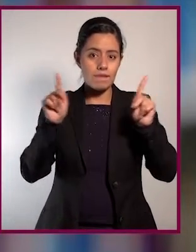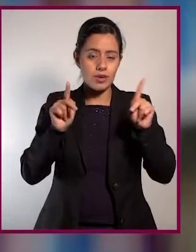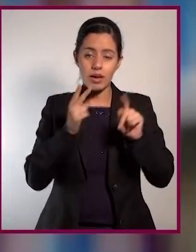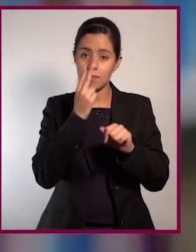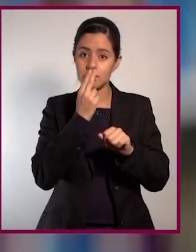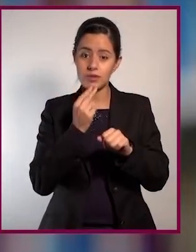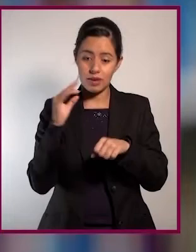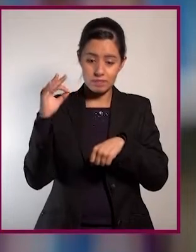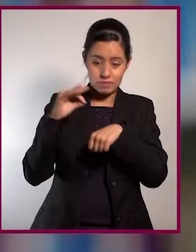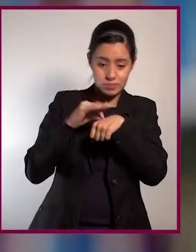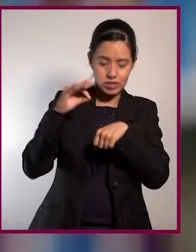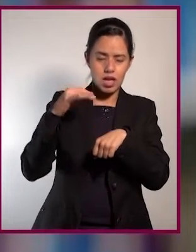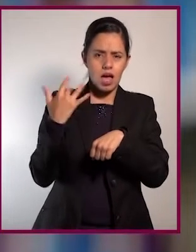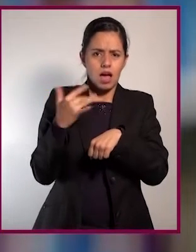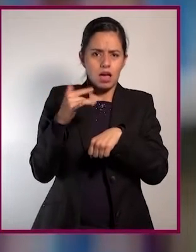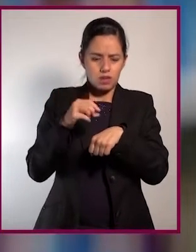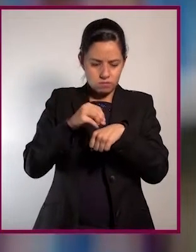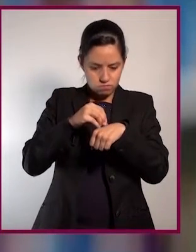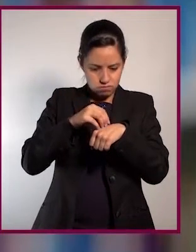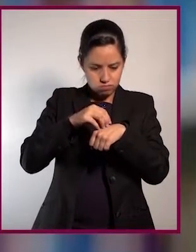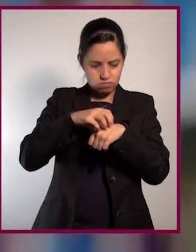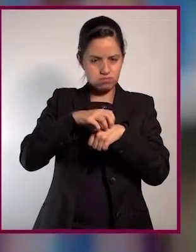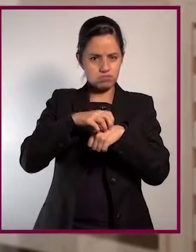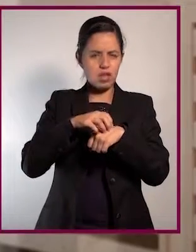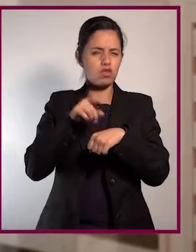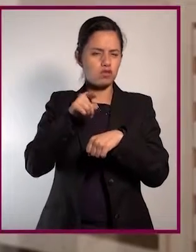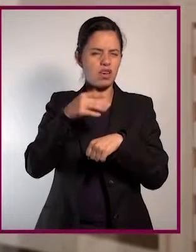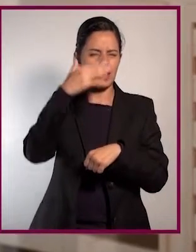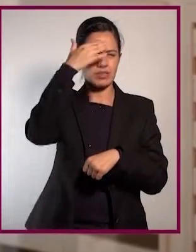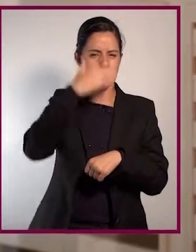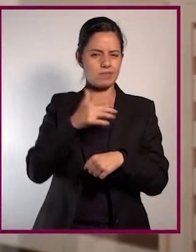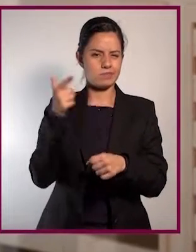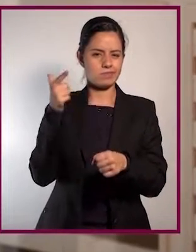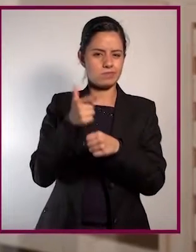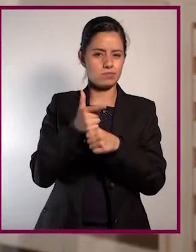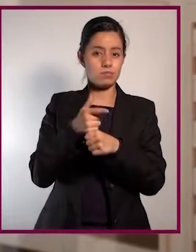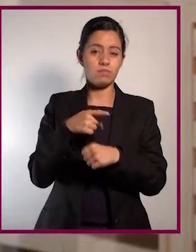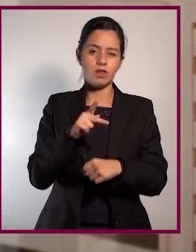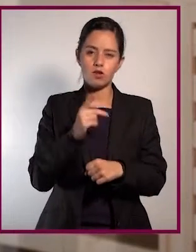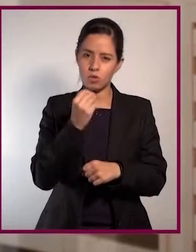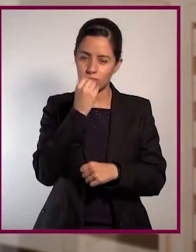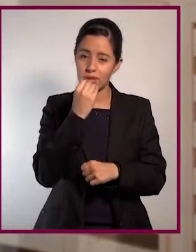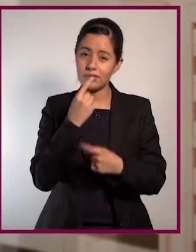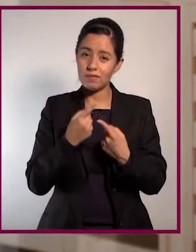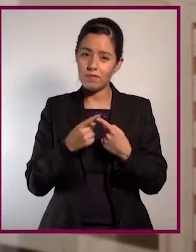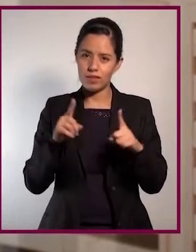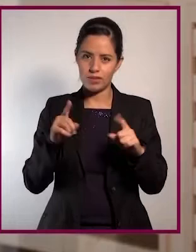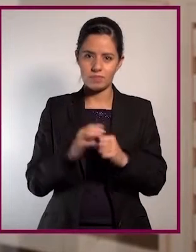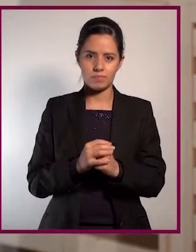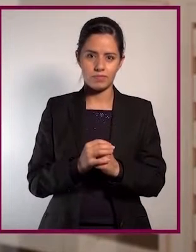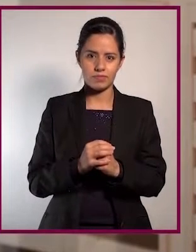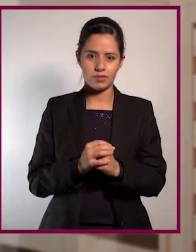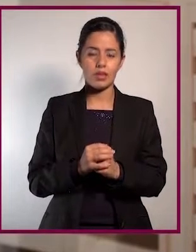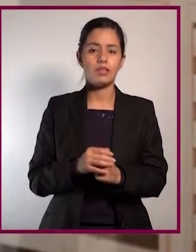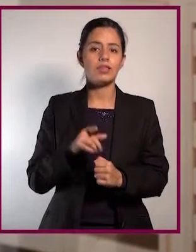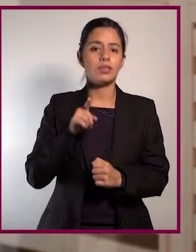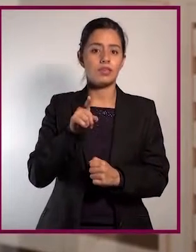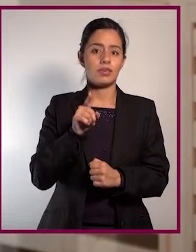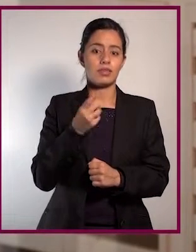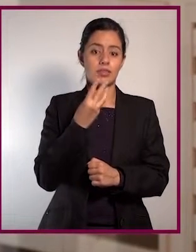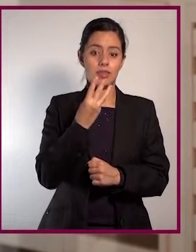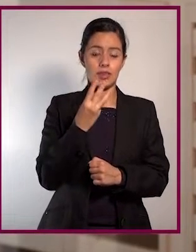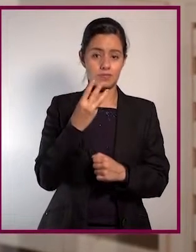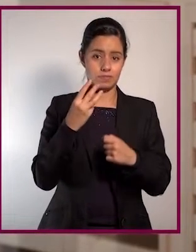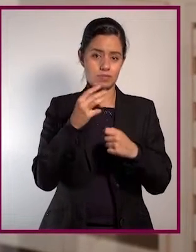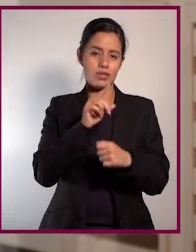dolor y casi inmediatamente empieza la inflamación. Se calcula que 3 de cada 100 adultos tienen